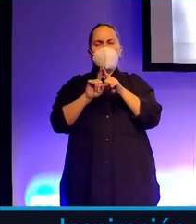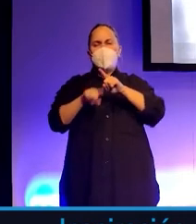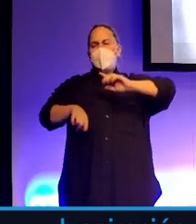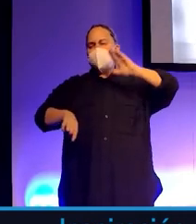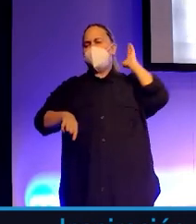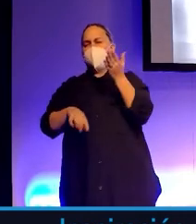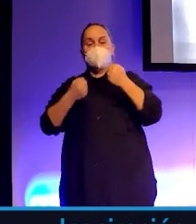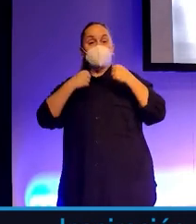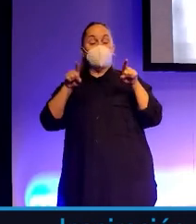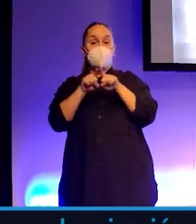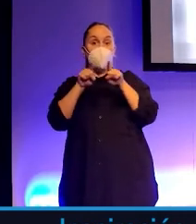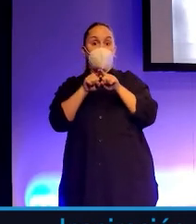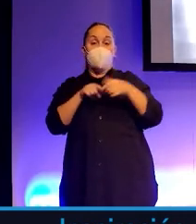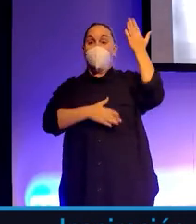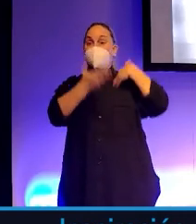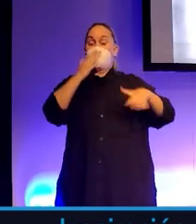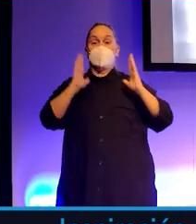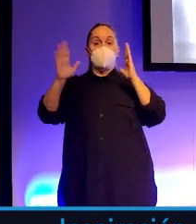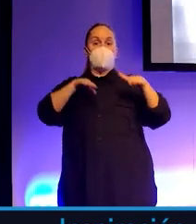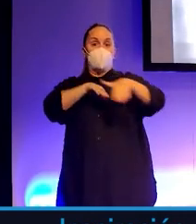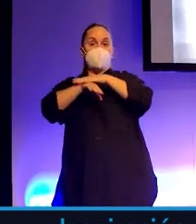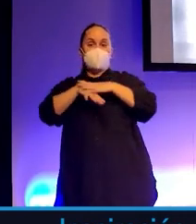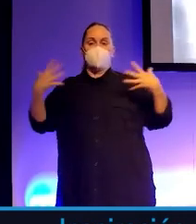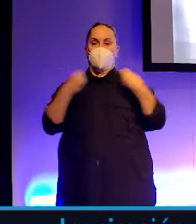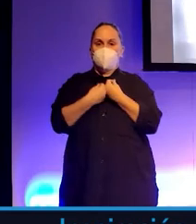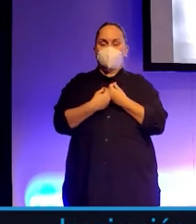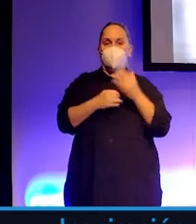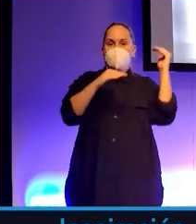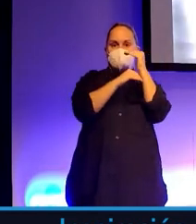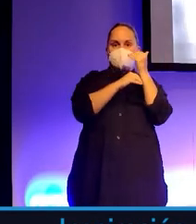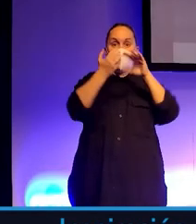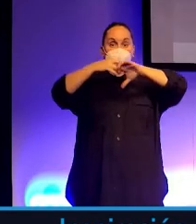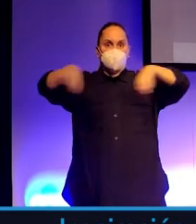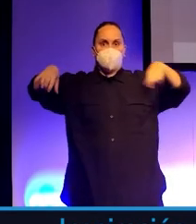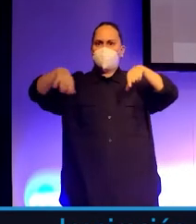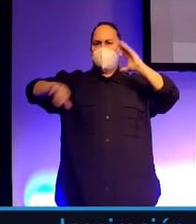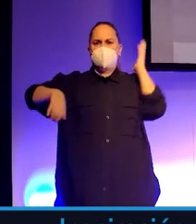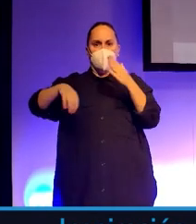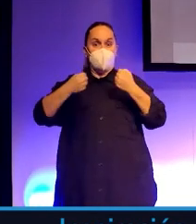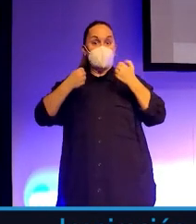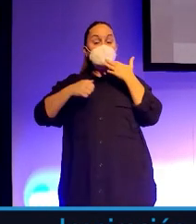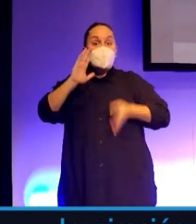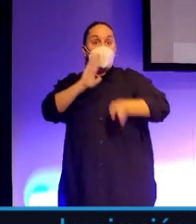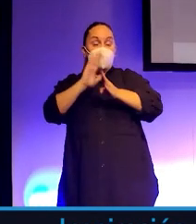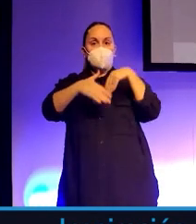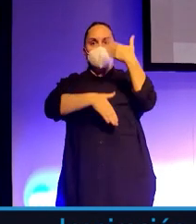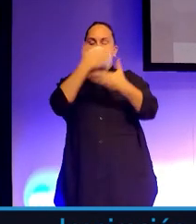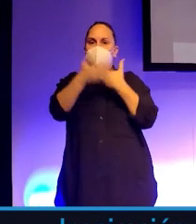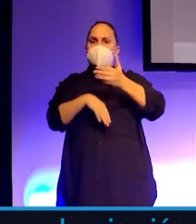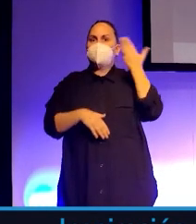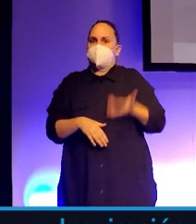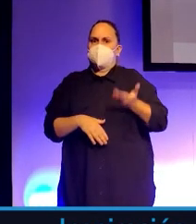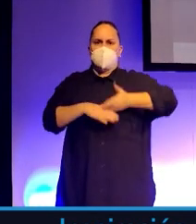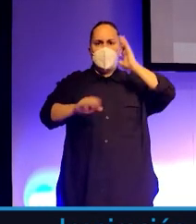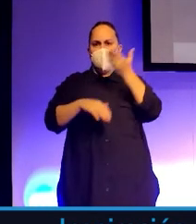cuando el Estado se separó de la Iglesia. Si se sigue dando como se viene dando el fenómeno de las criptomonedas. Entonces yo digo, si